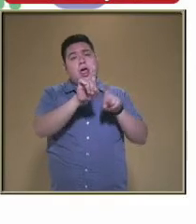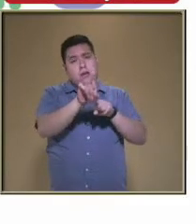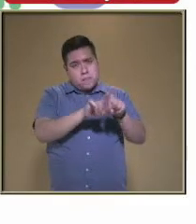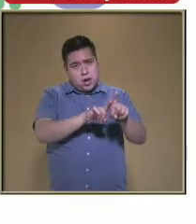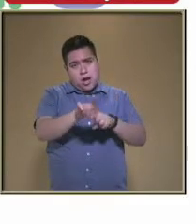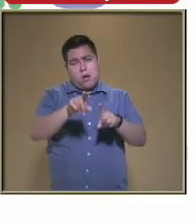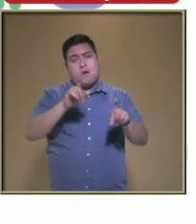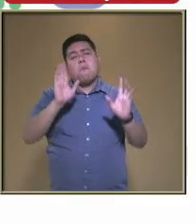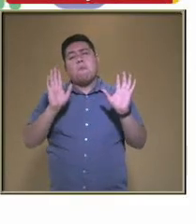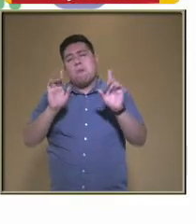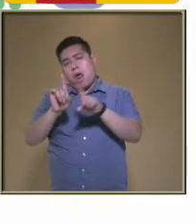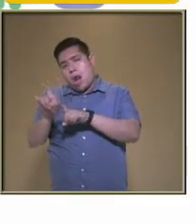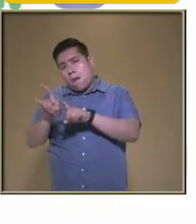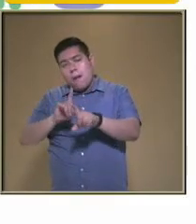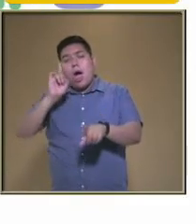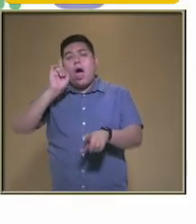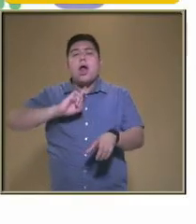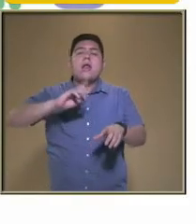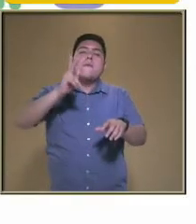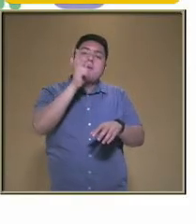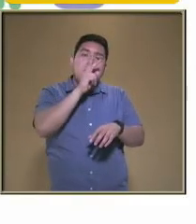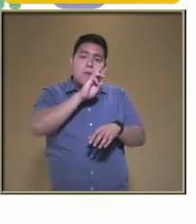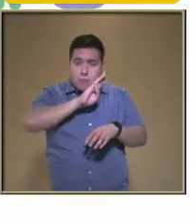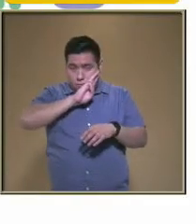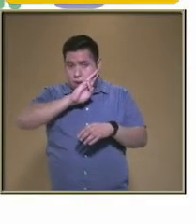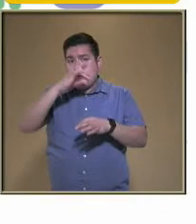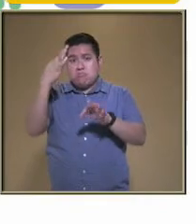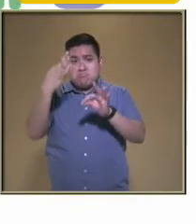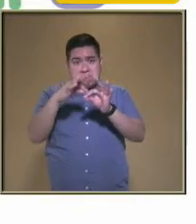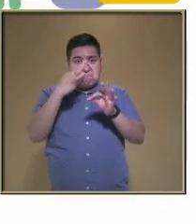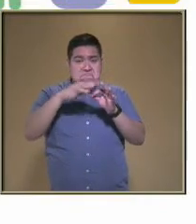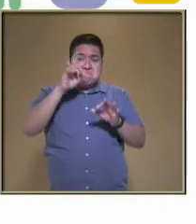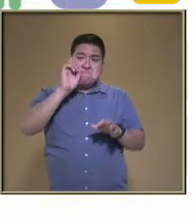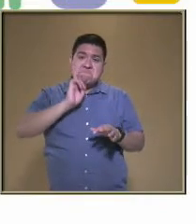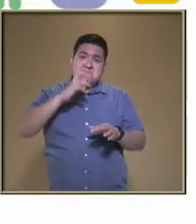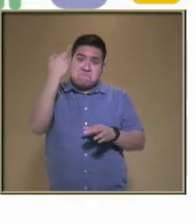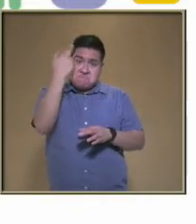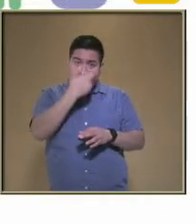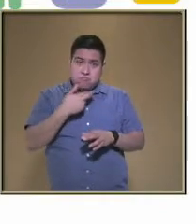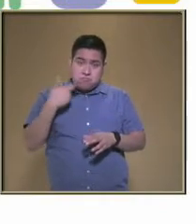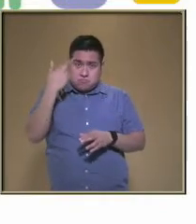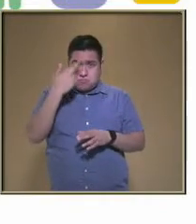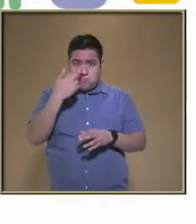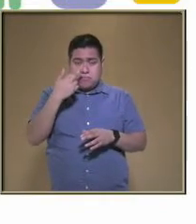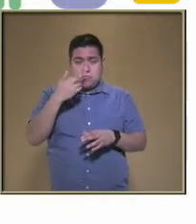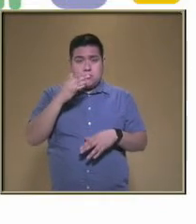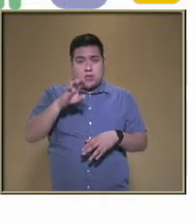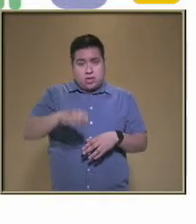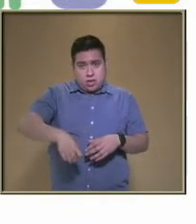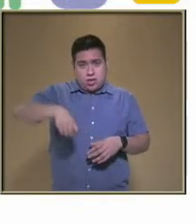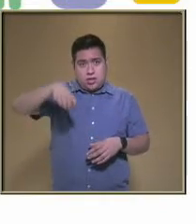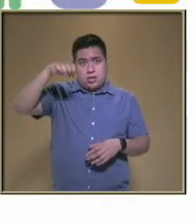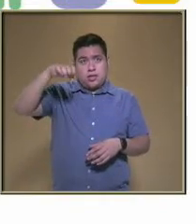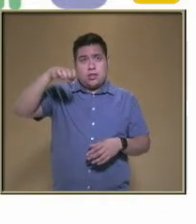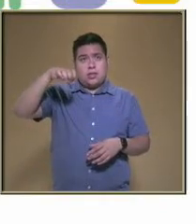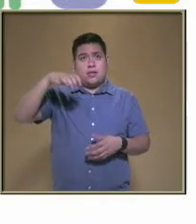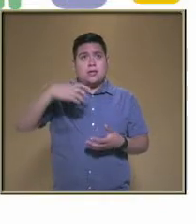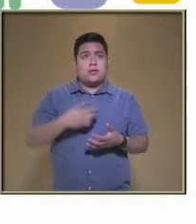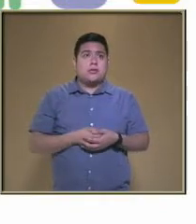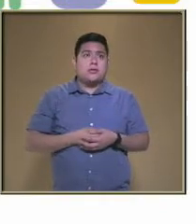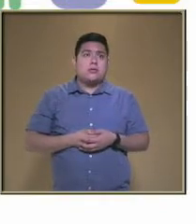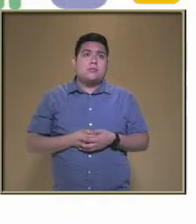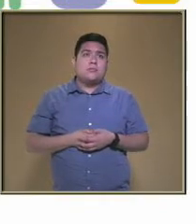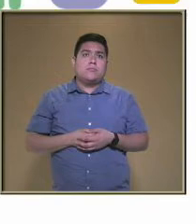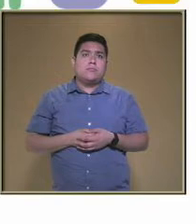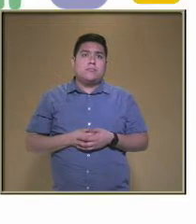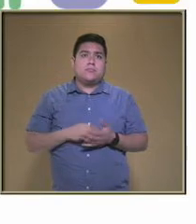O tenemos Nuestros papás Tíos Podemos revisar También por la edad De ellos Y podemos poner Los datos